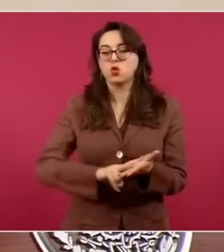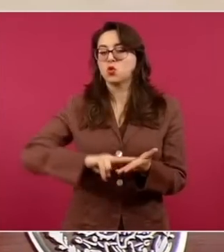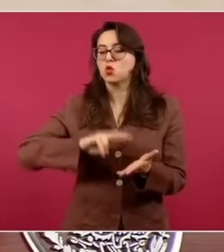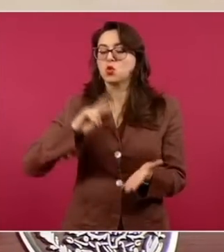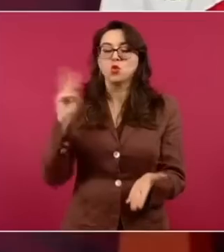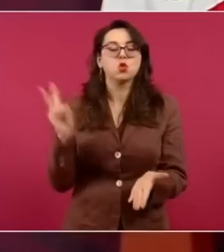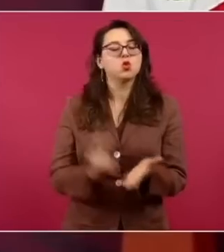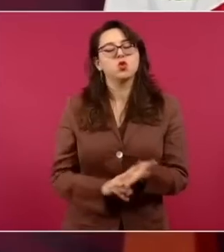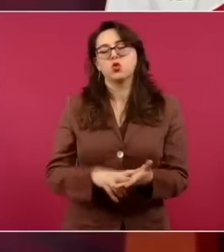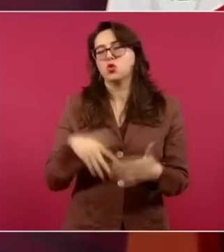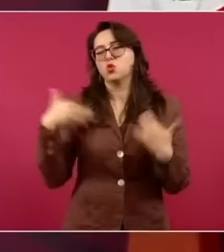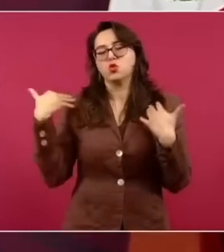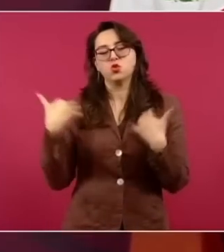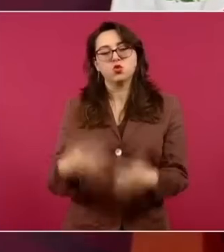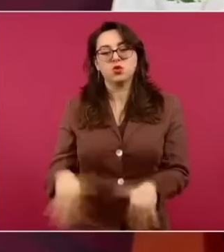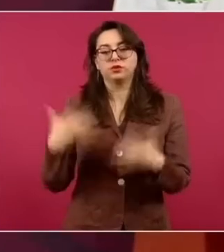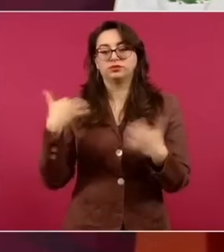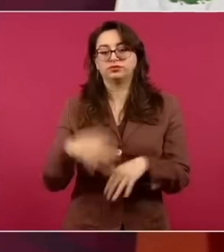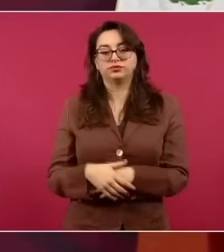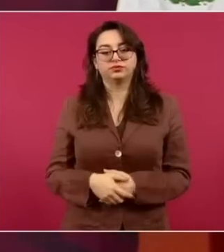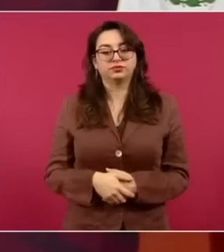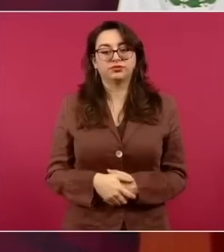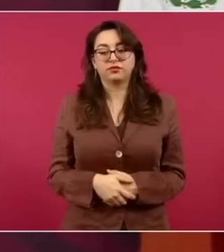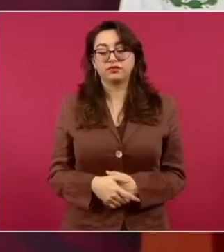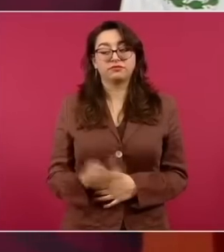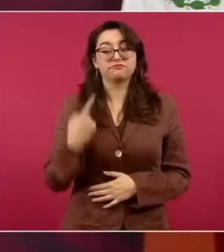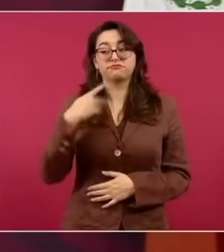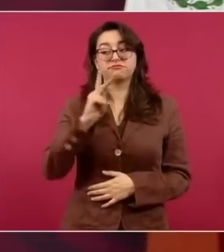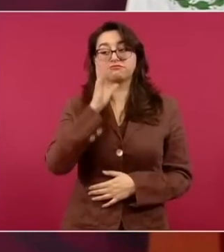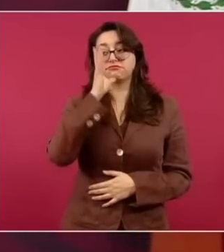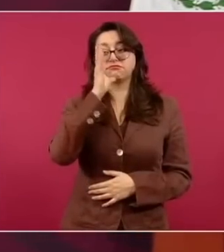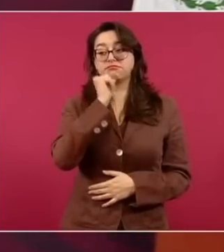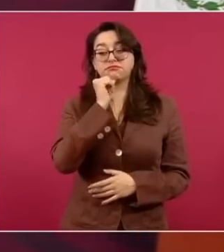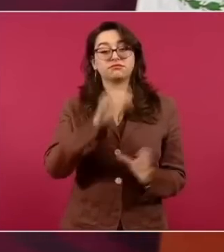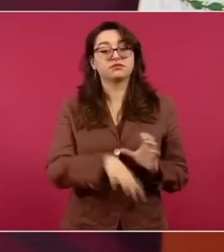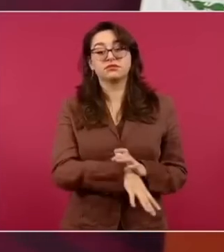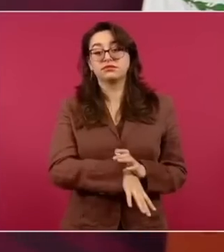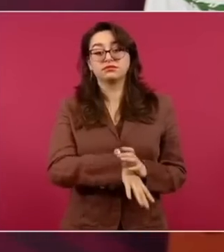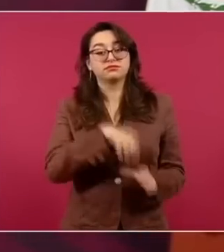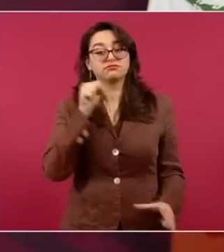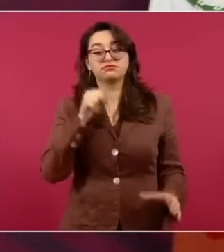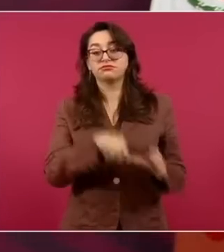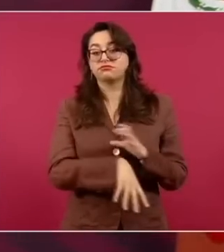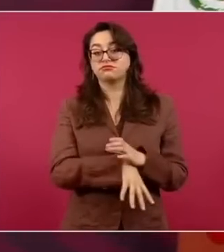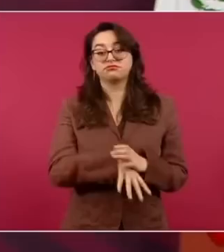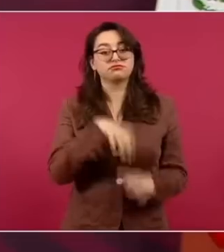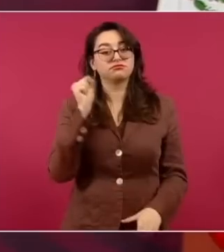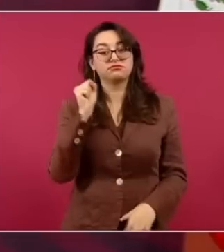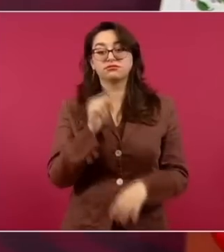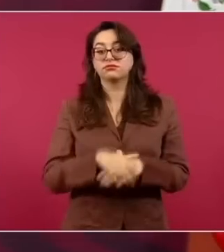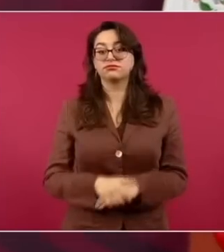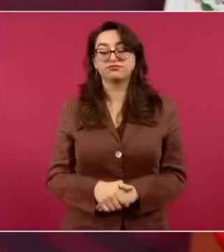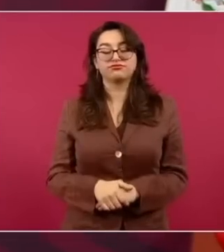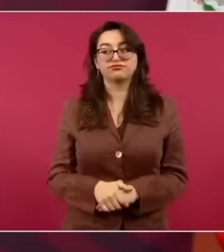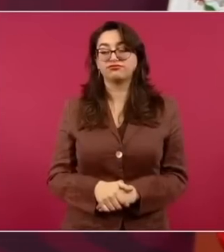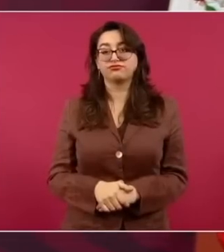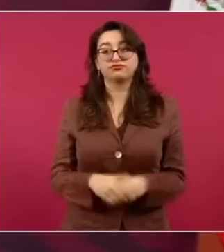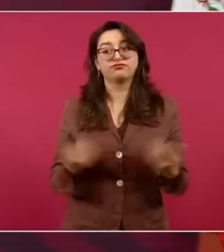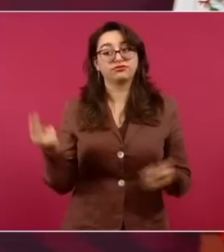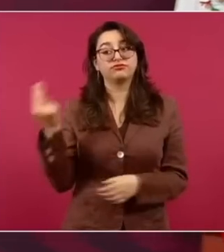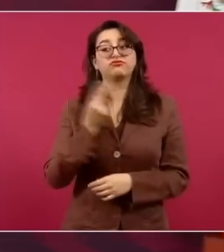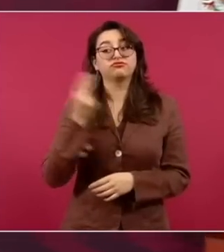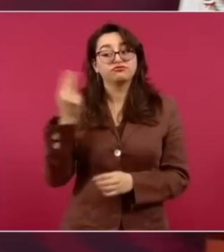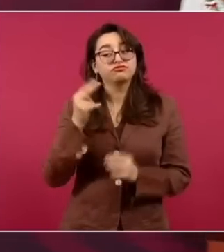se necesitan cambios a la